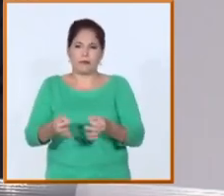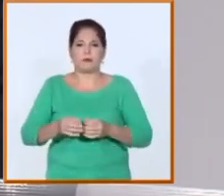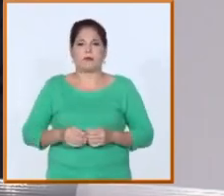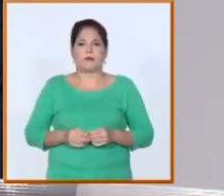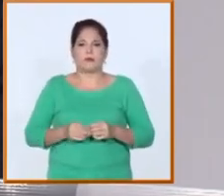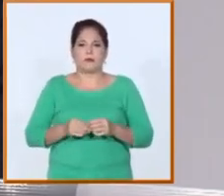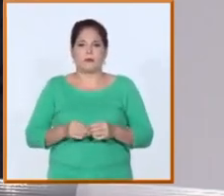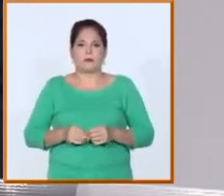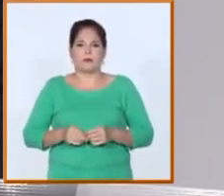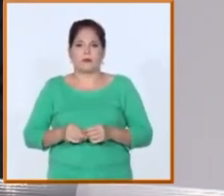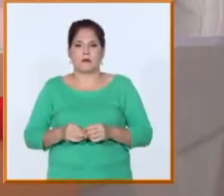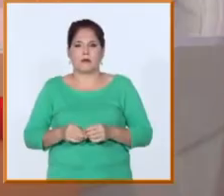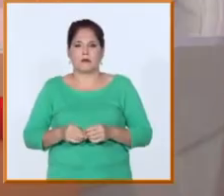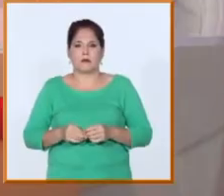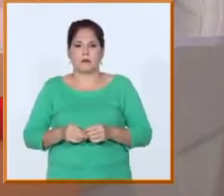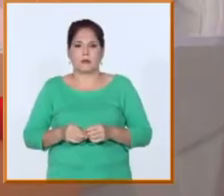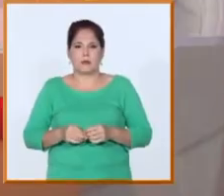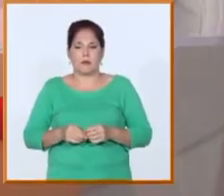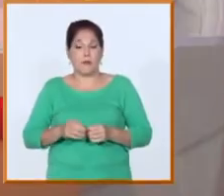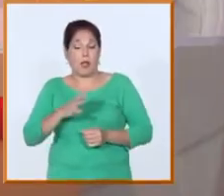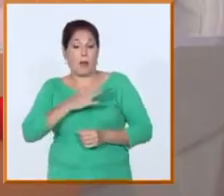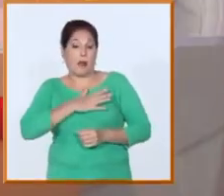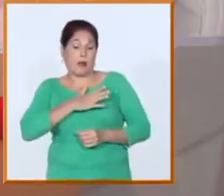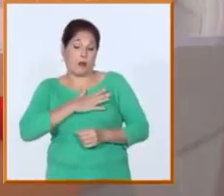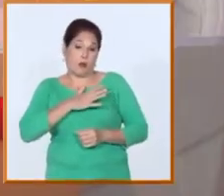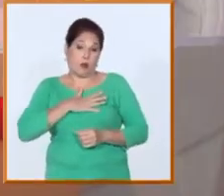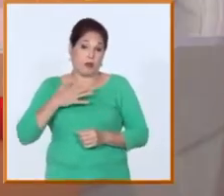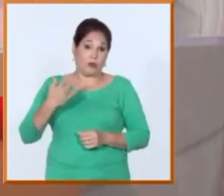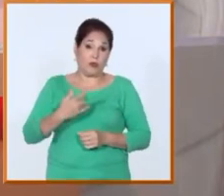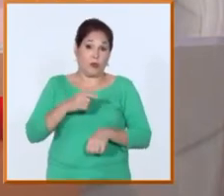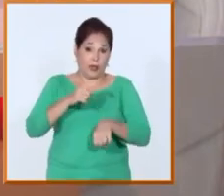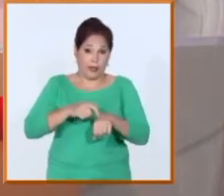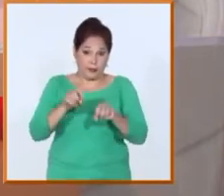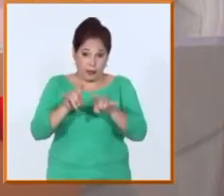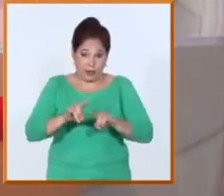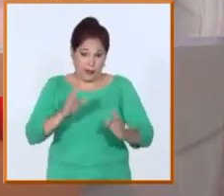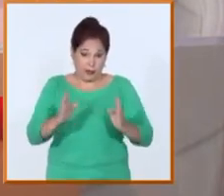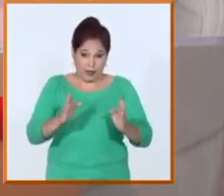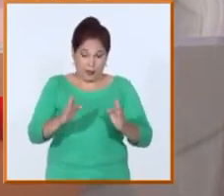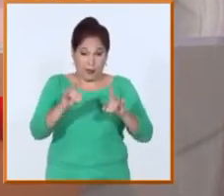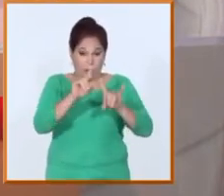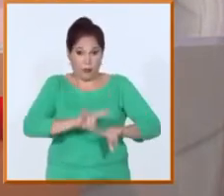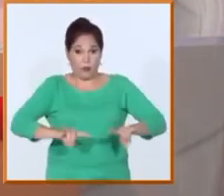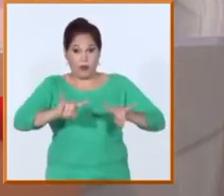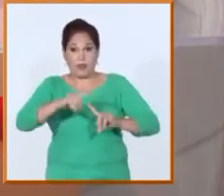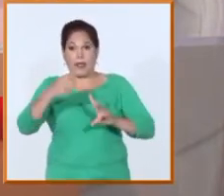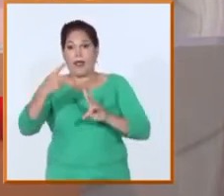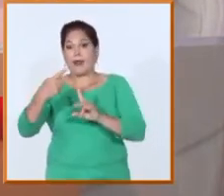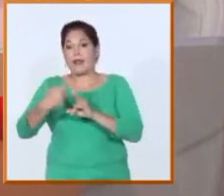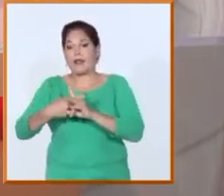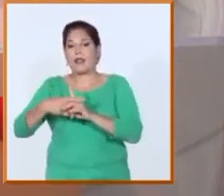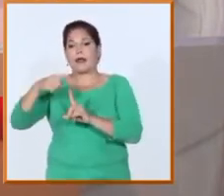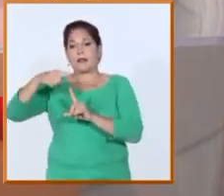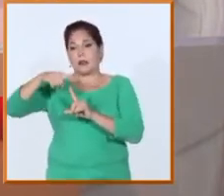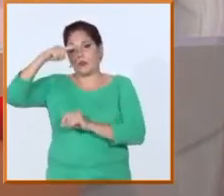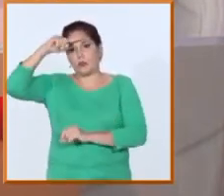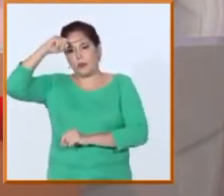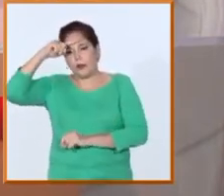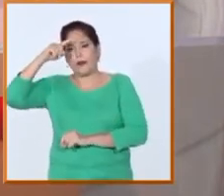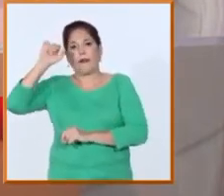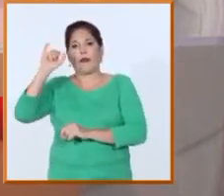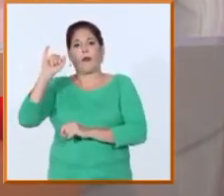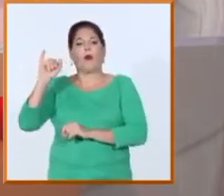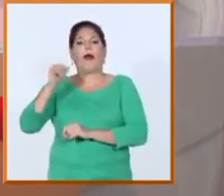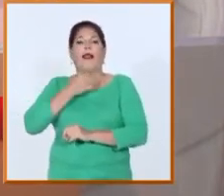tradicional, nos llega en un momento en que la universidad y los centros de educación superior, las ECT y las entidades de ciencia